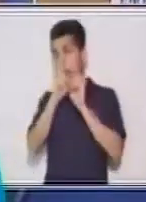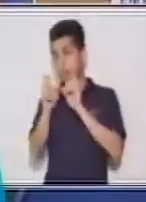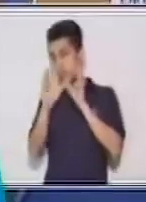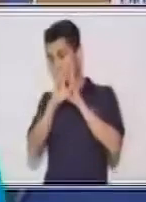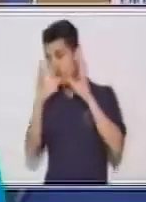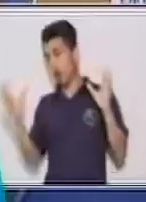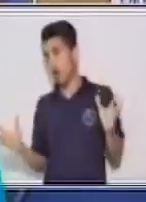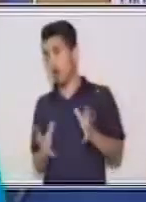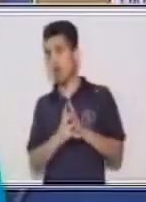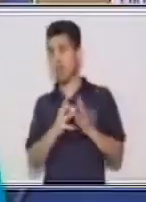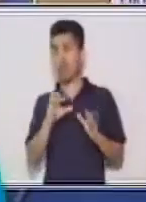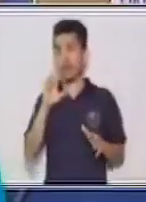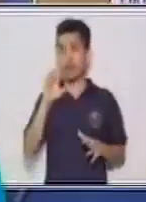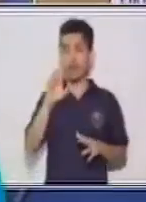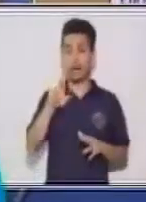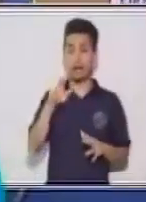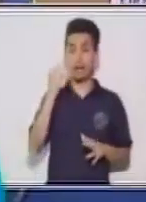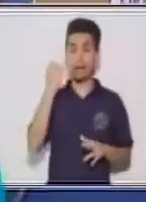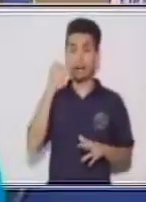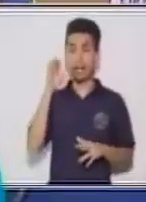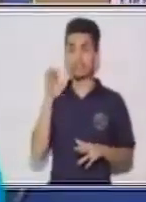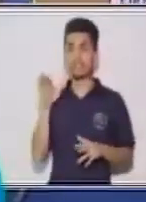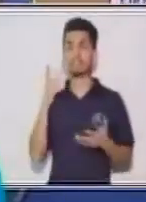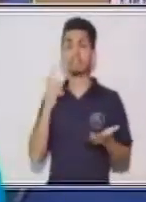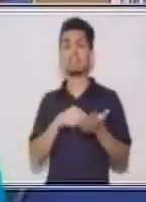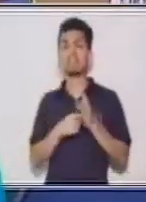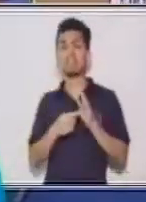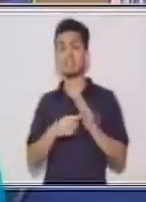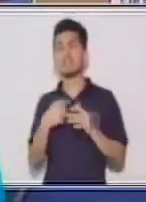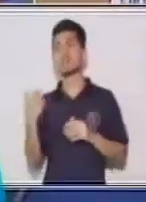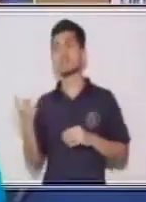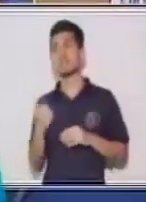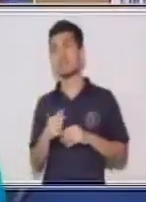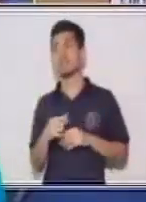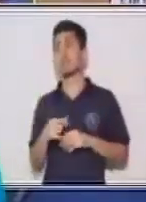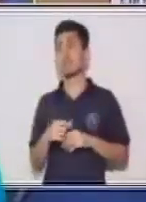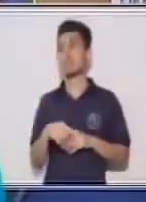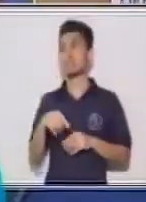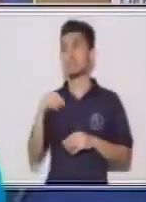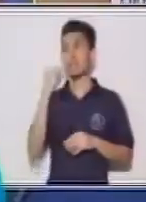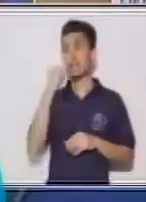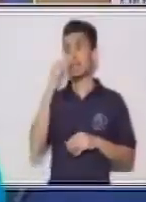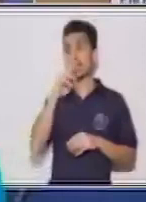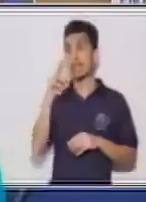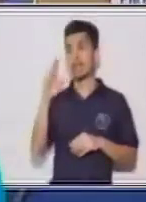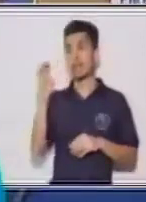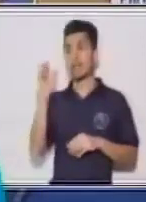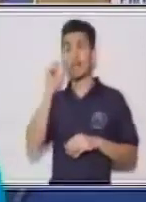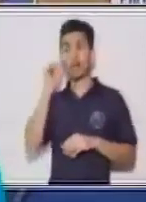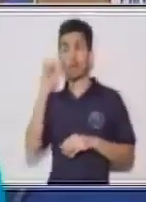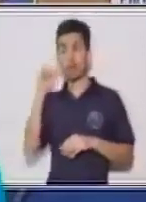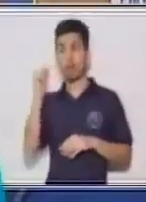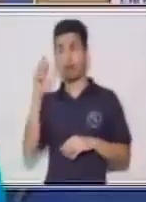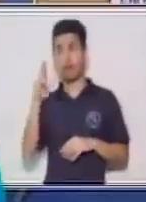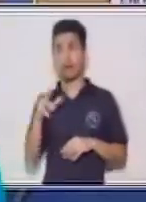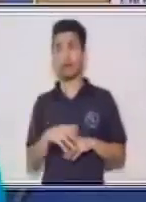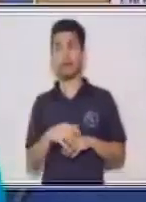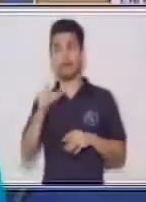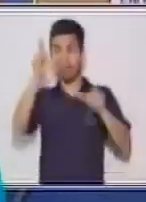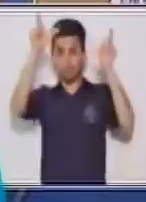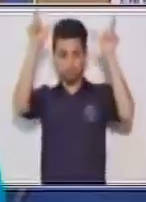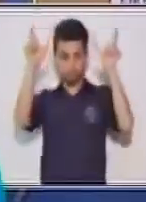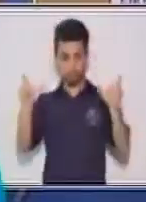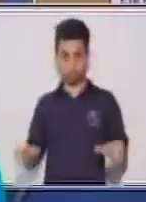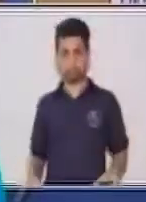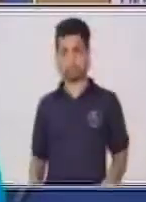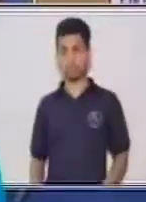significa, entonces, que este verbo es irregular. Aquí en este panel vamos a armar dos columnas. En este